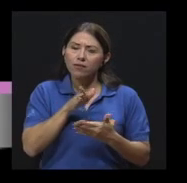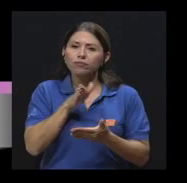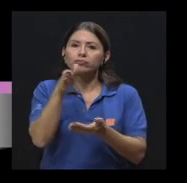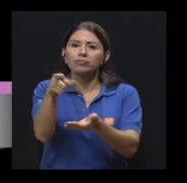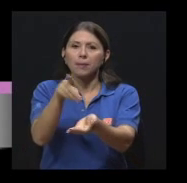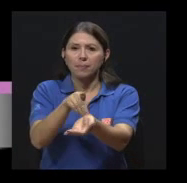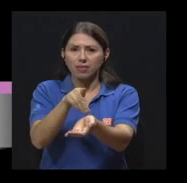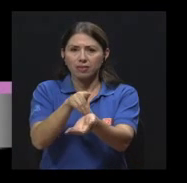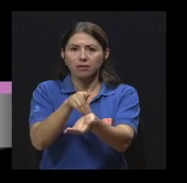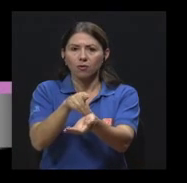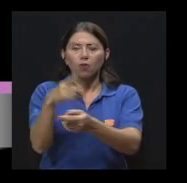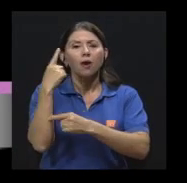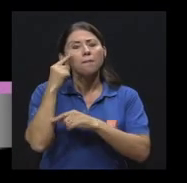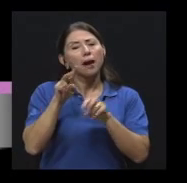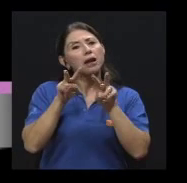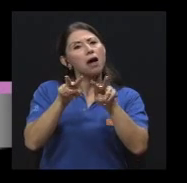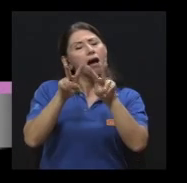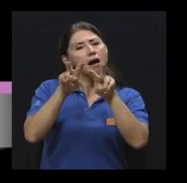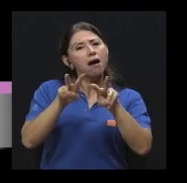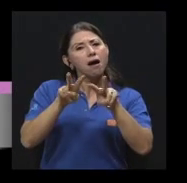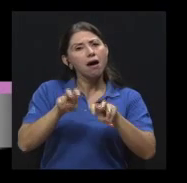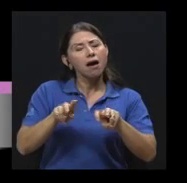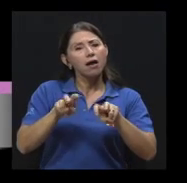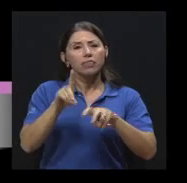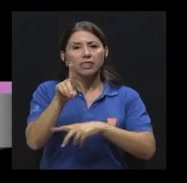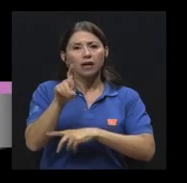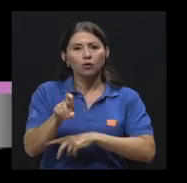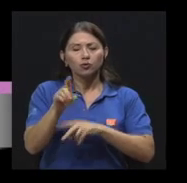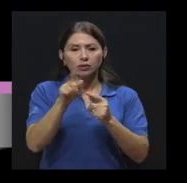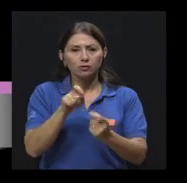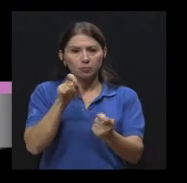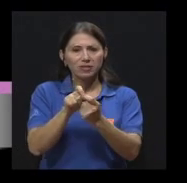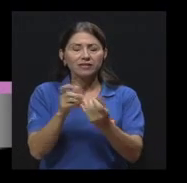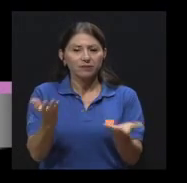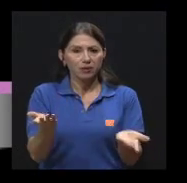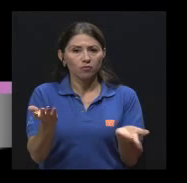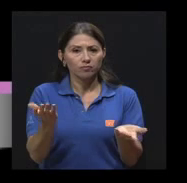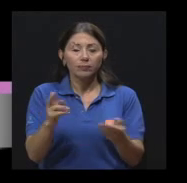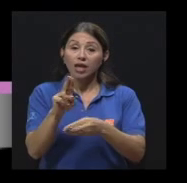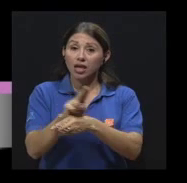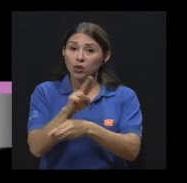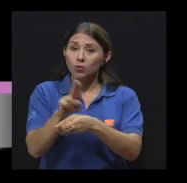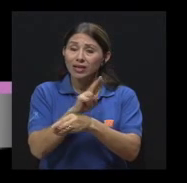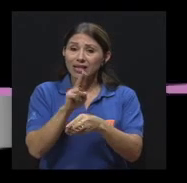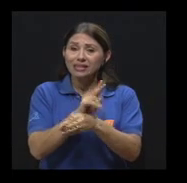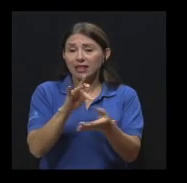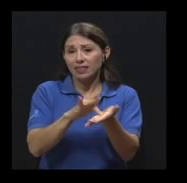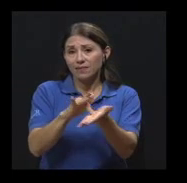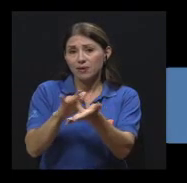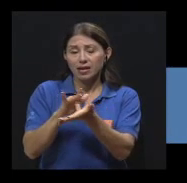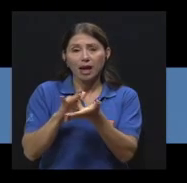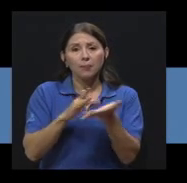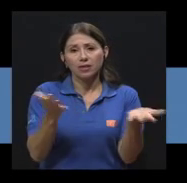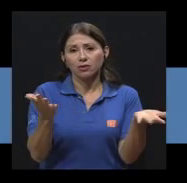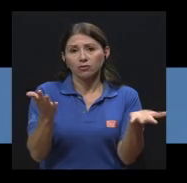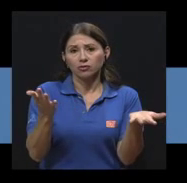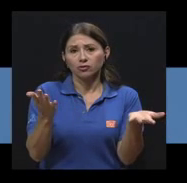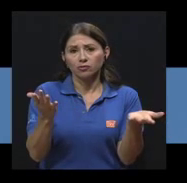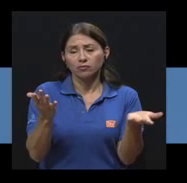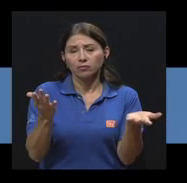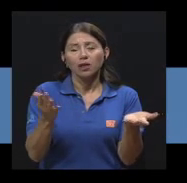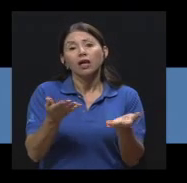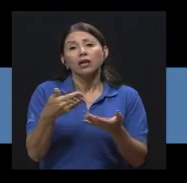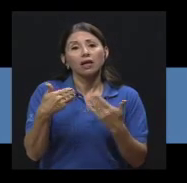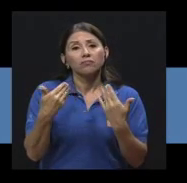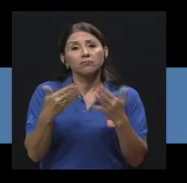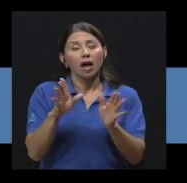valorados y tengan un diagnóstico específico y que utilicen los medicamentos que eventualmente